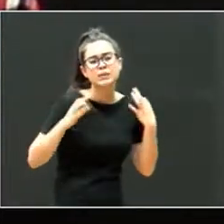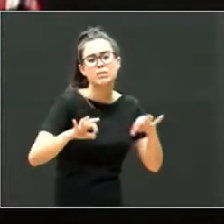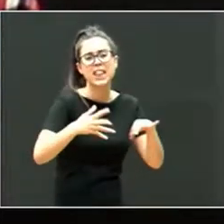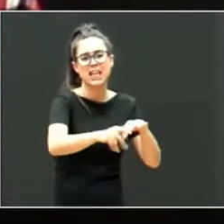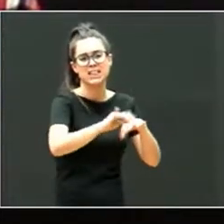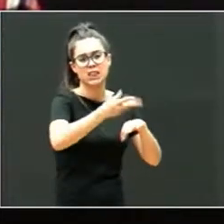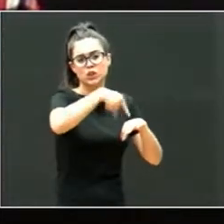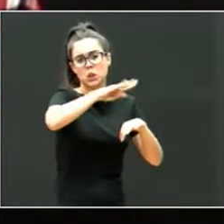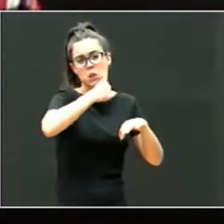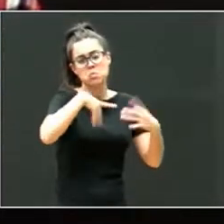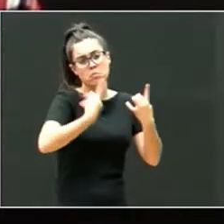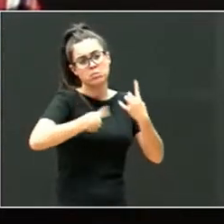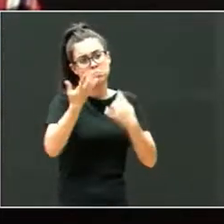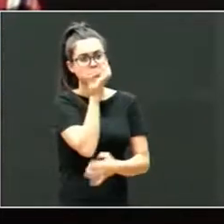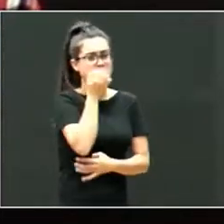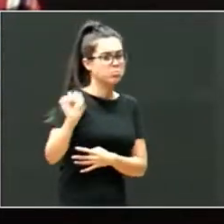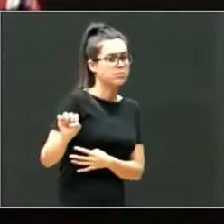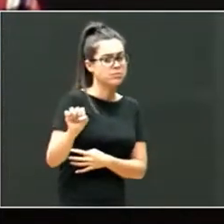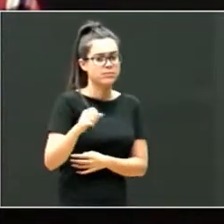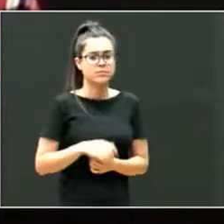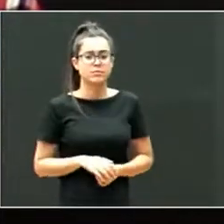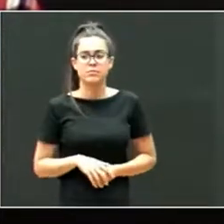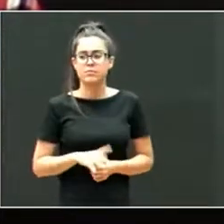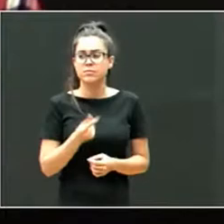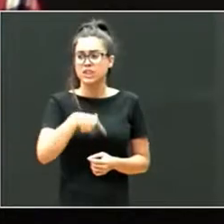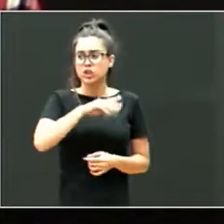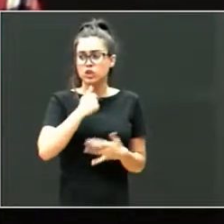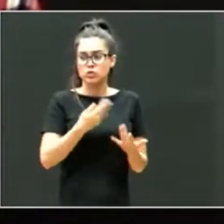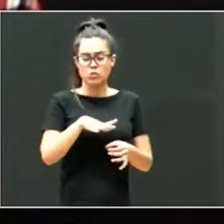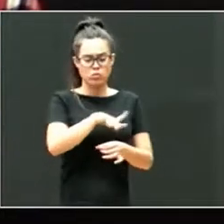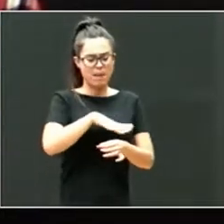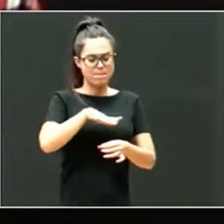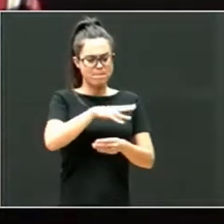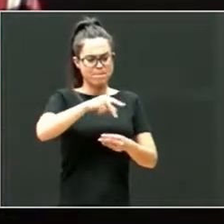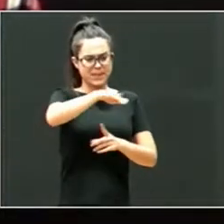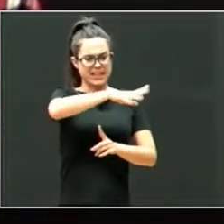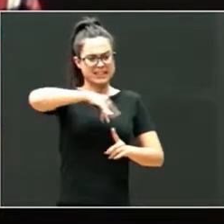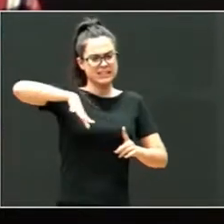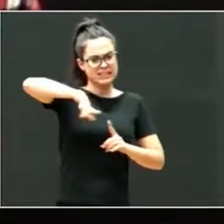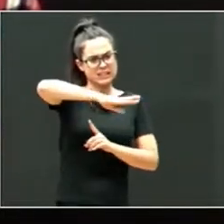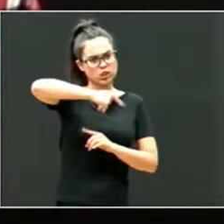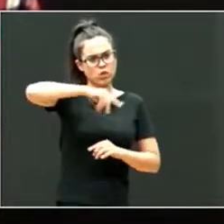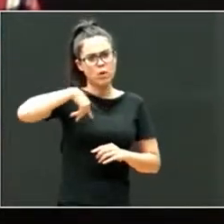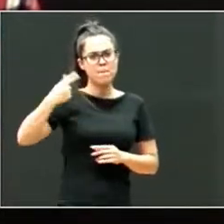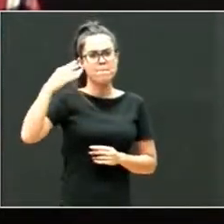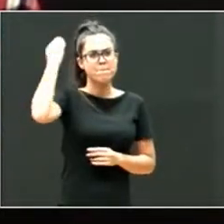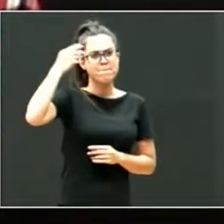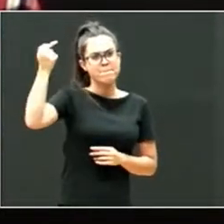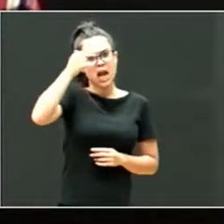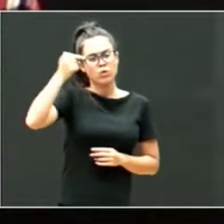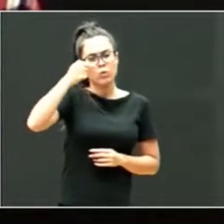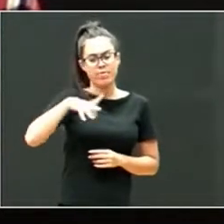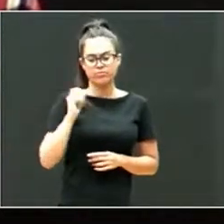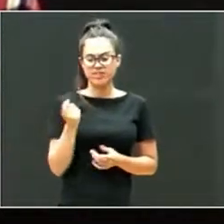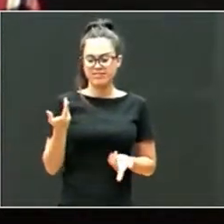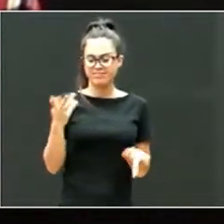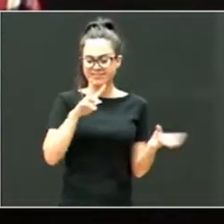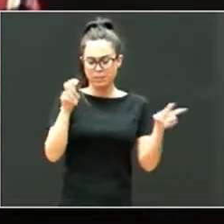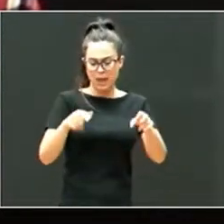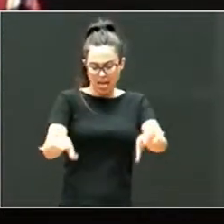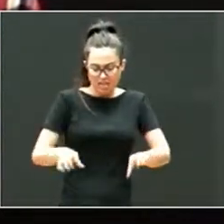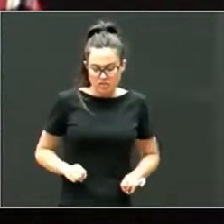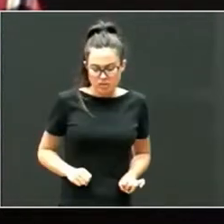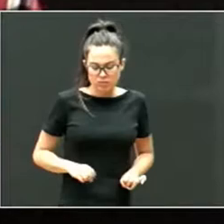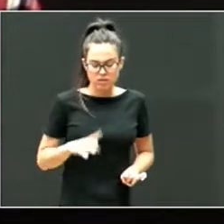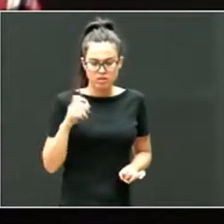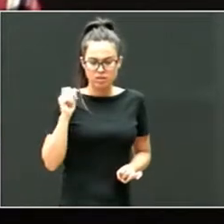cuenta. Nos hemos encontrado con un ambiente muy desconocedor, con muchísimos prejuicios en relación a lo que es la adopción. El cómo se habla